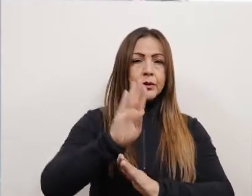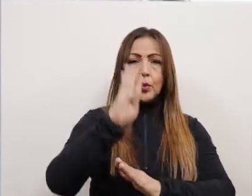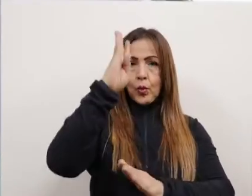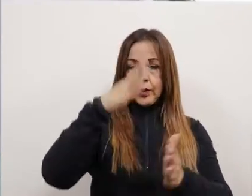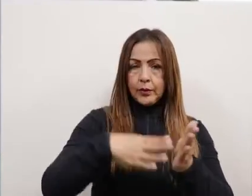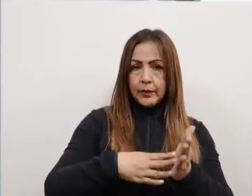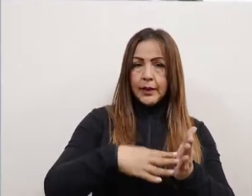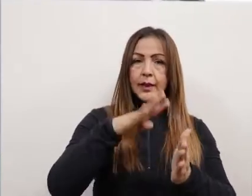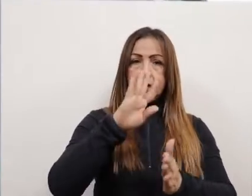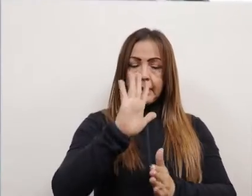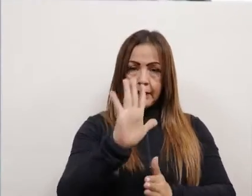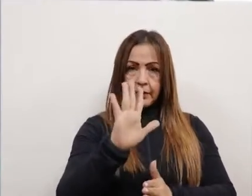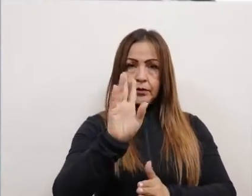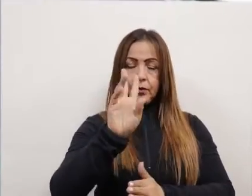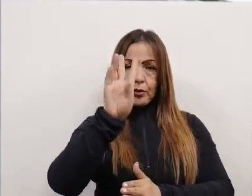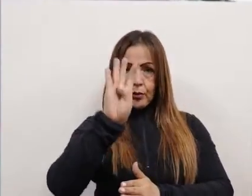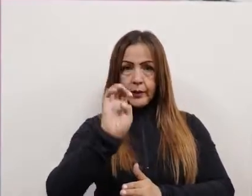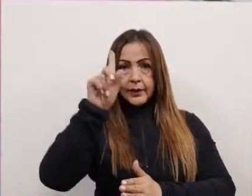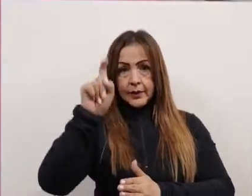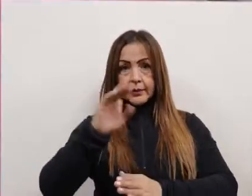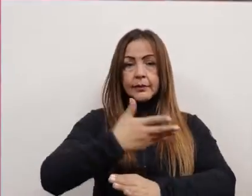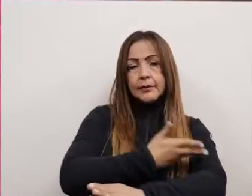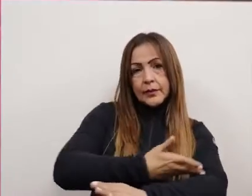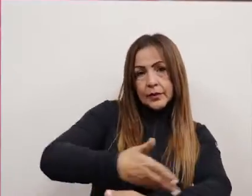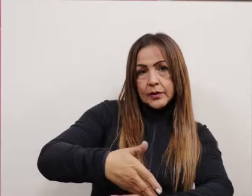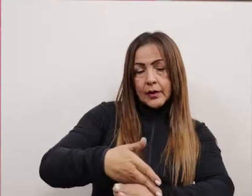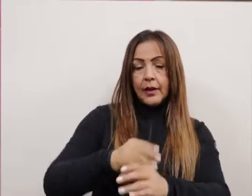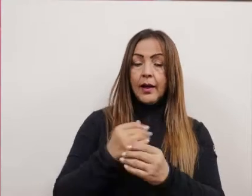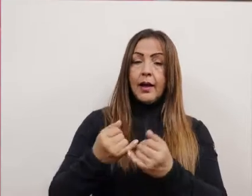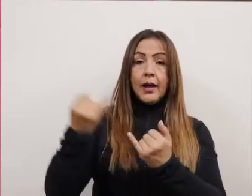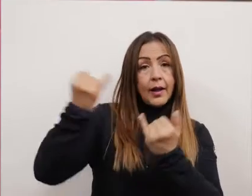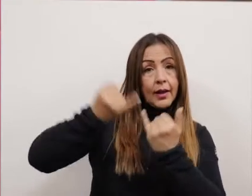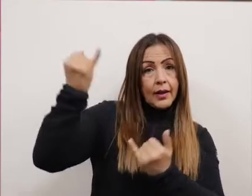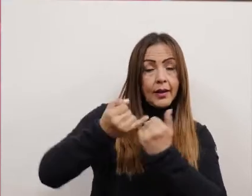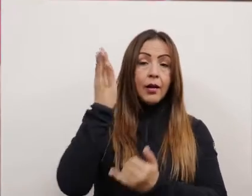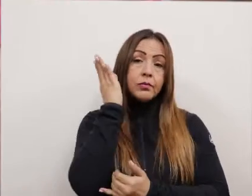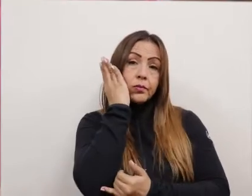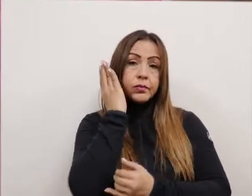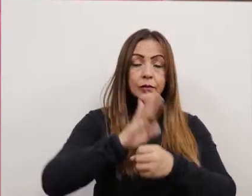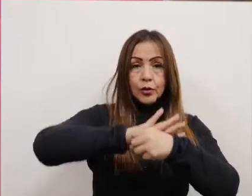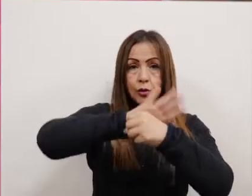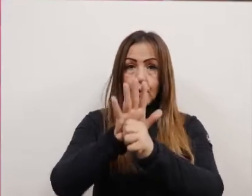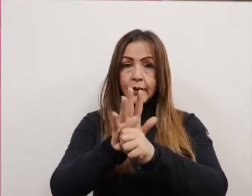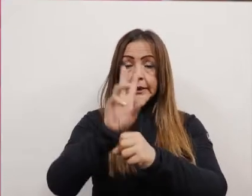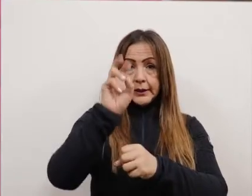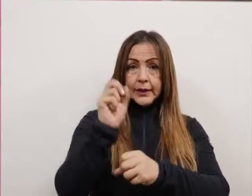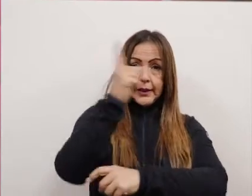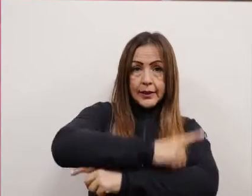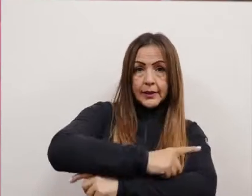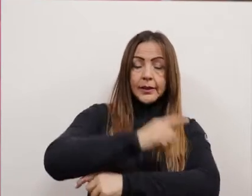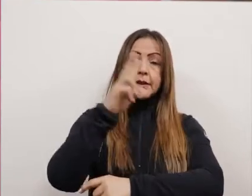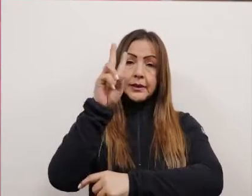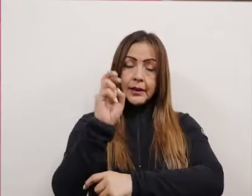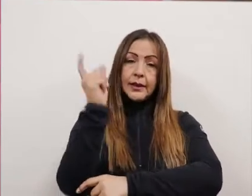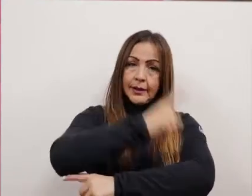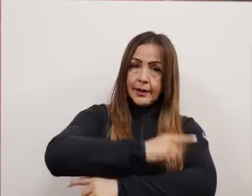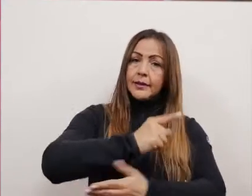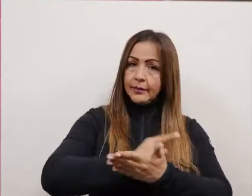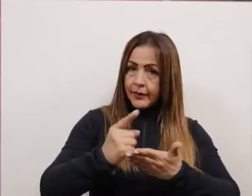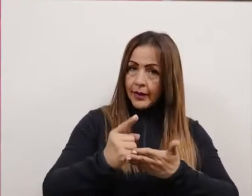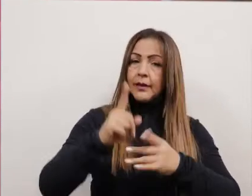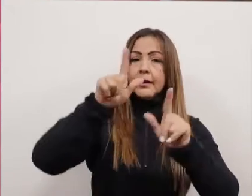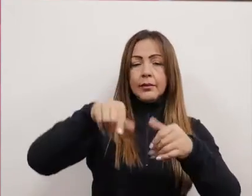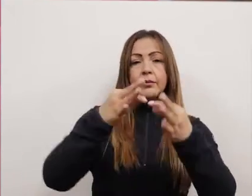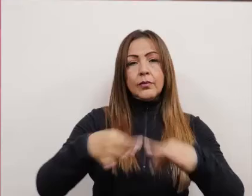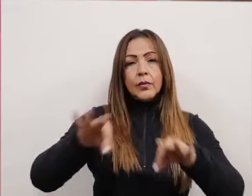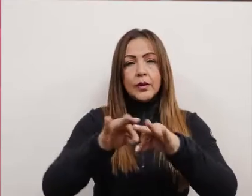permitió recursos en la ciudad por más de 4.596 millones de pesos. Generamos la línea COVID de atención 24 horas